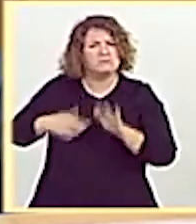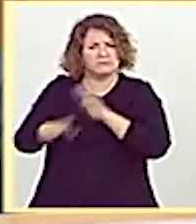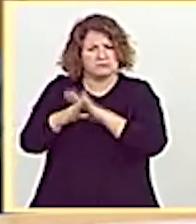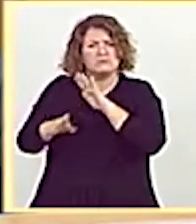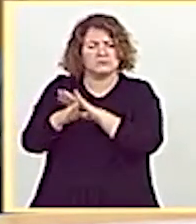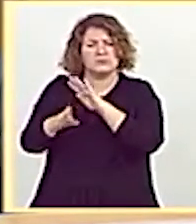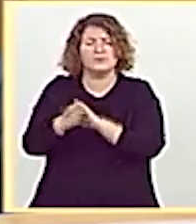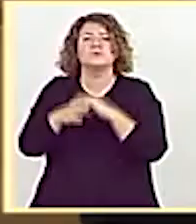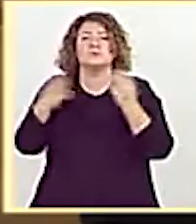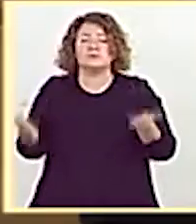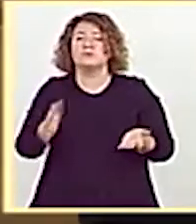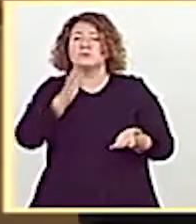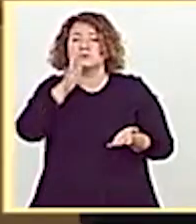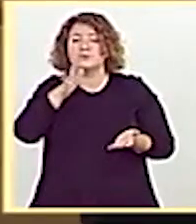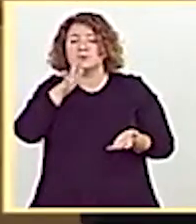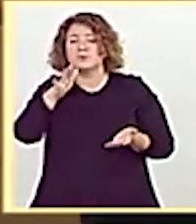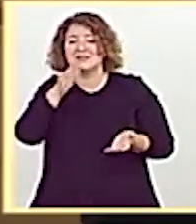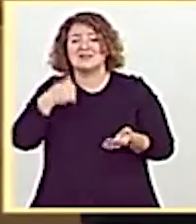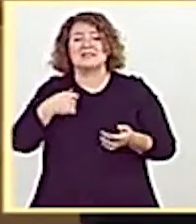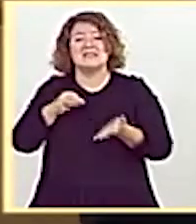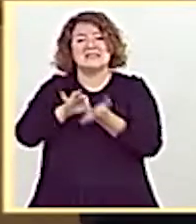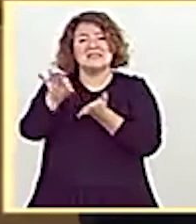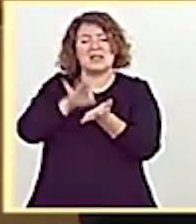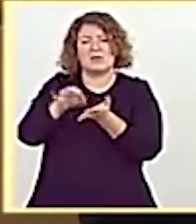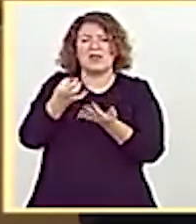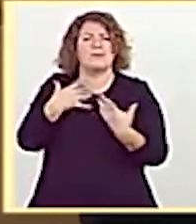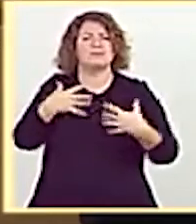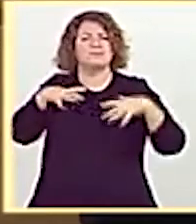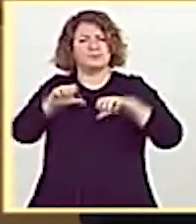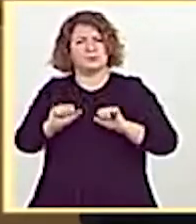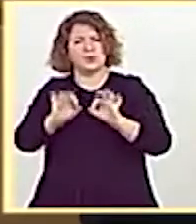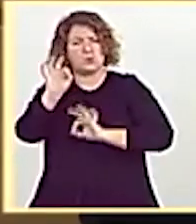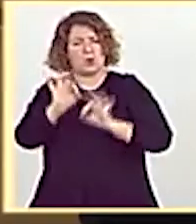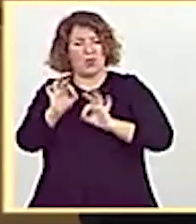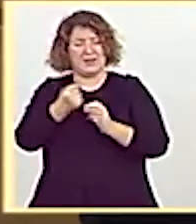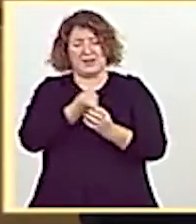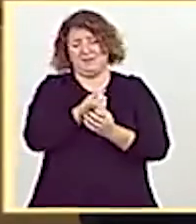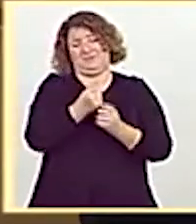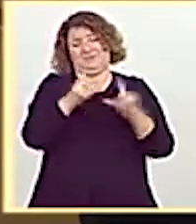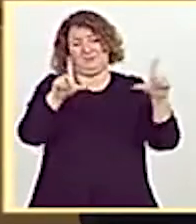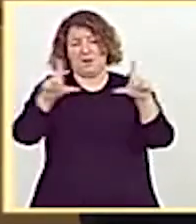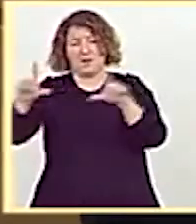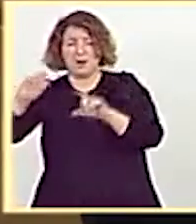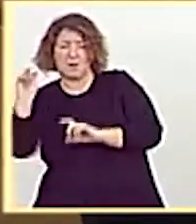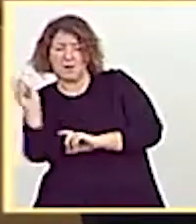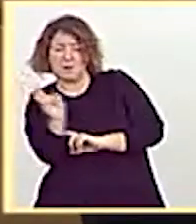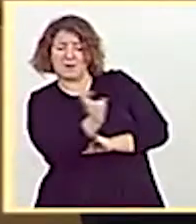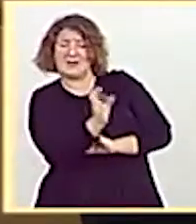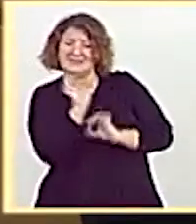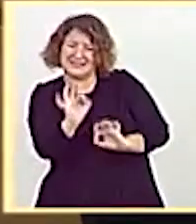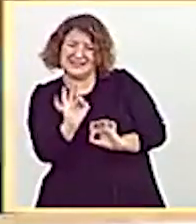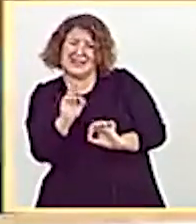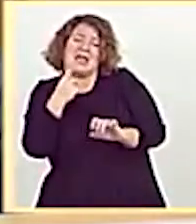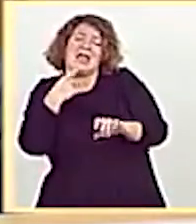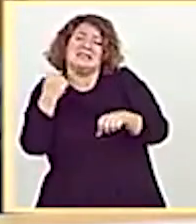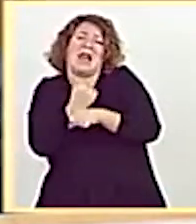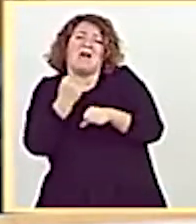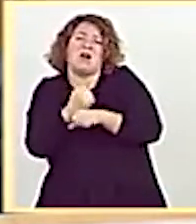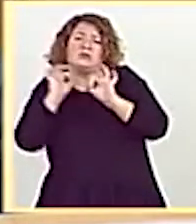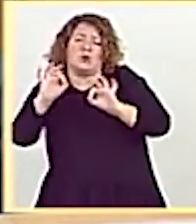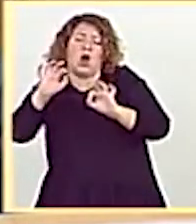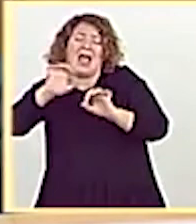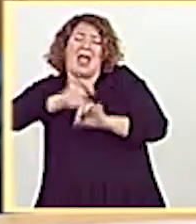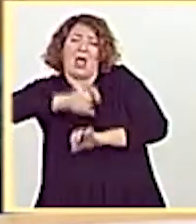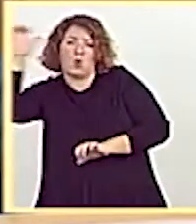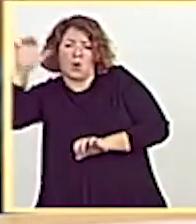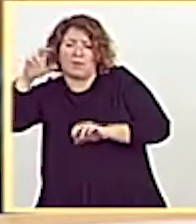que, por tanto, los prestadores de servicios tendrán que reservar un porcentaje de su catálogo a obra europea y la mitad de ese porcentaje será para obras en la